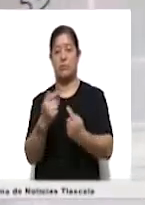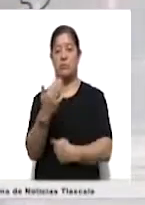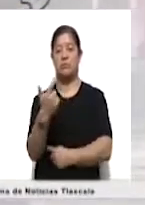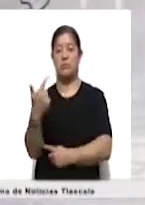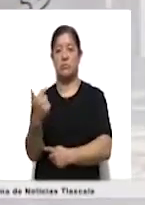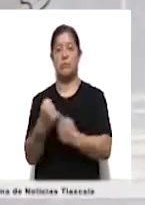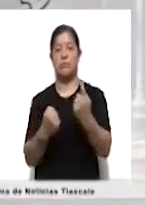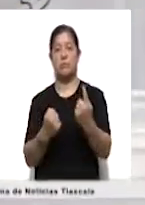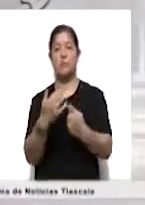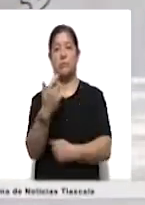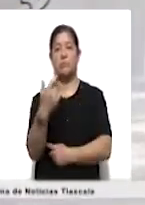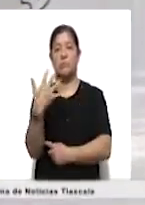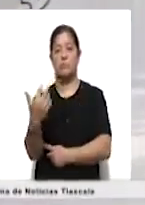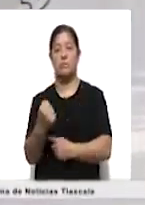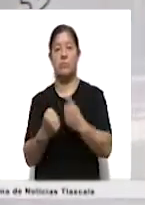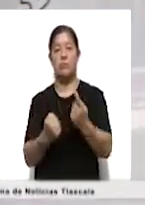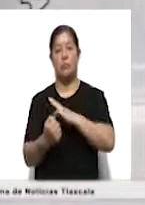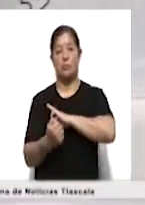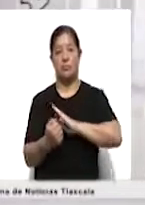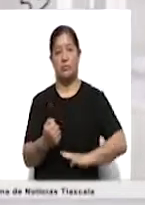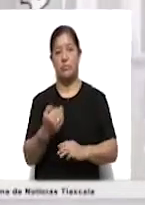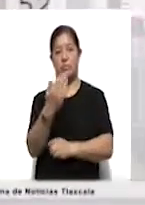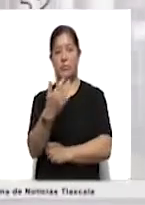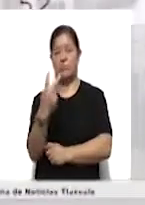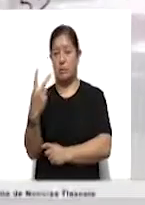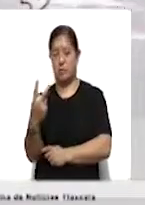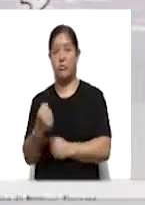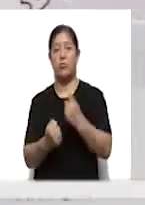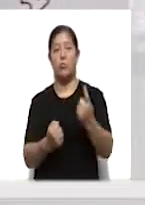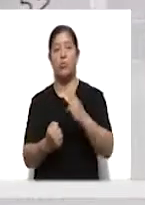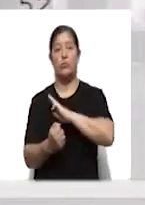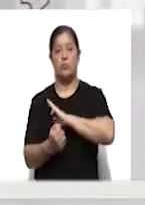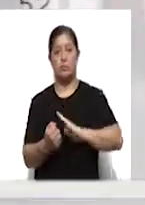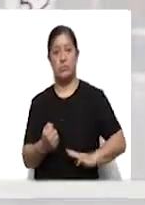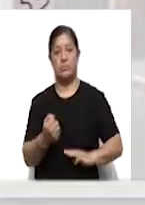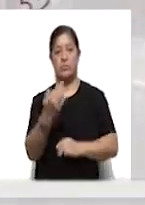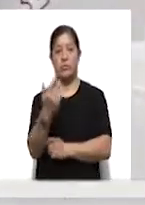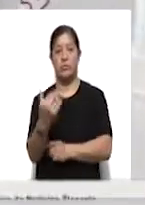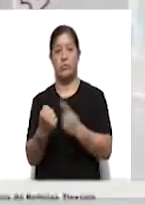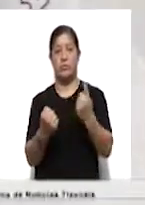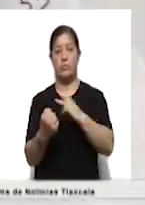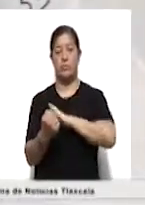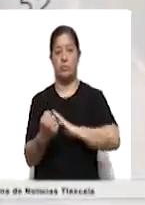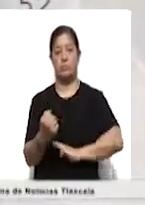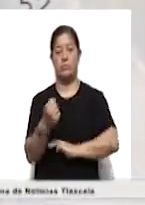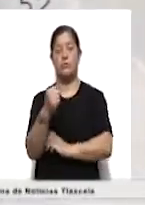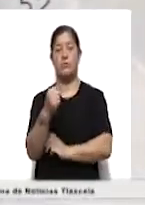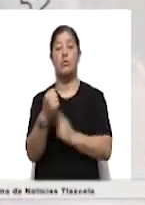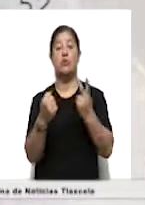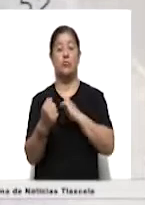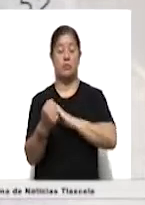cinco, Xilosoxtla cincuenta y siete, Alzayanca cincuenta y cinco, San José Teacalco cincuenta y dos, Atlanga Tepec cincuenta, Texoloc y